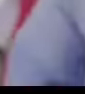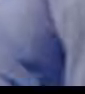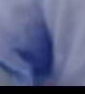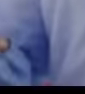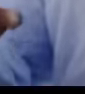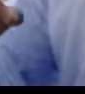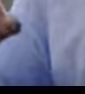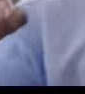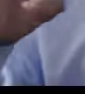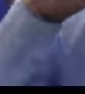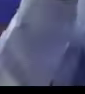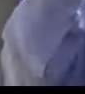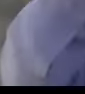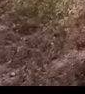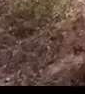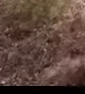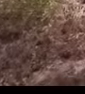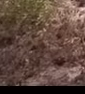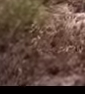Asamblea Nacional.